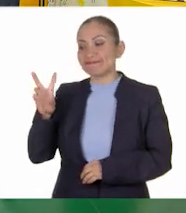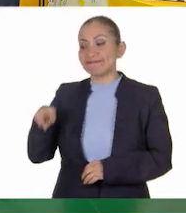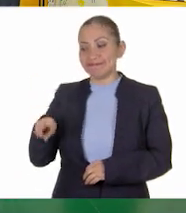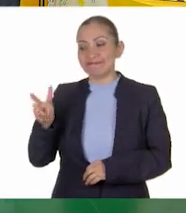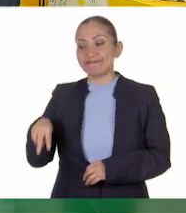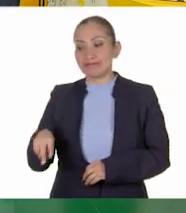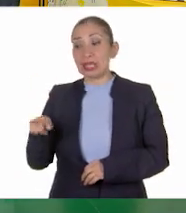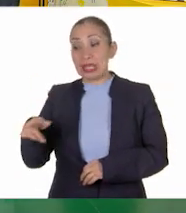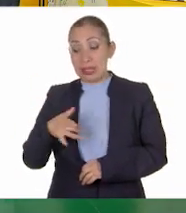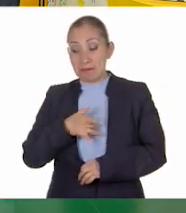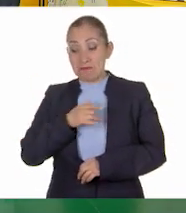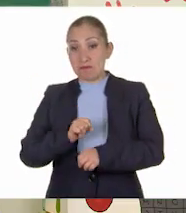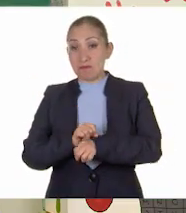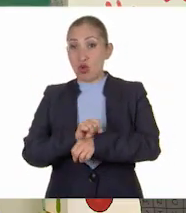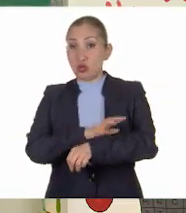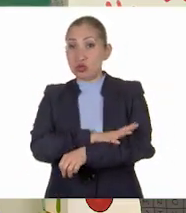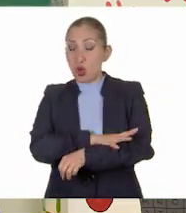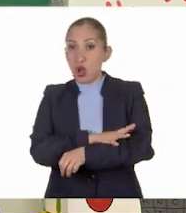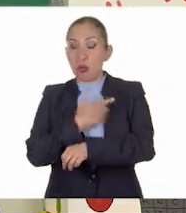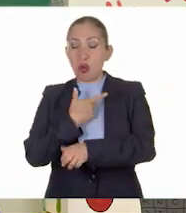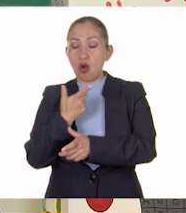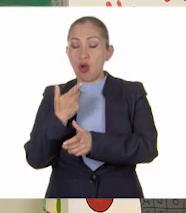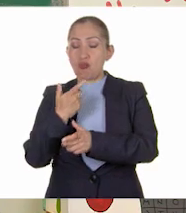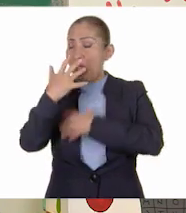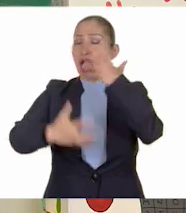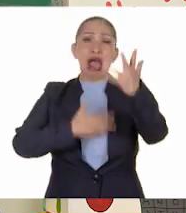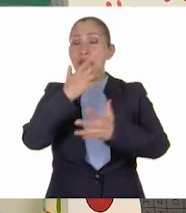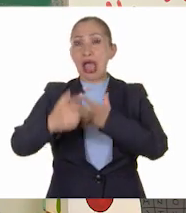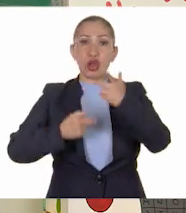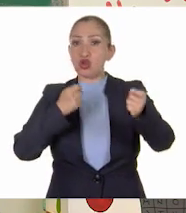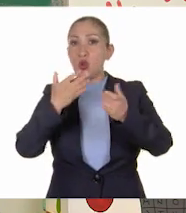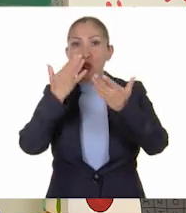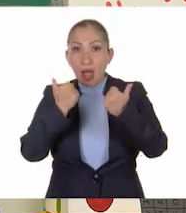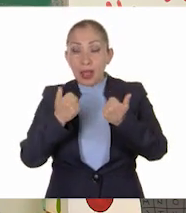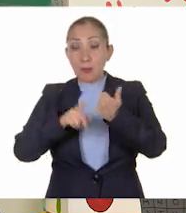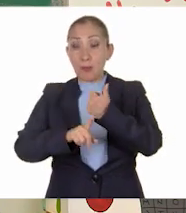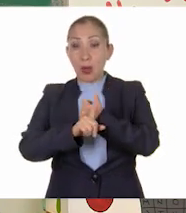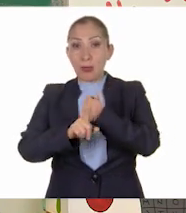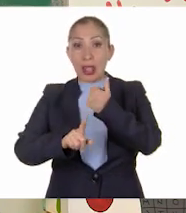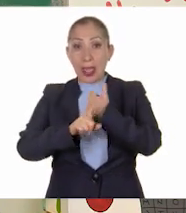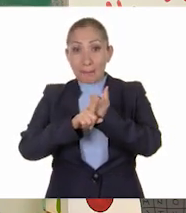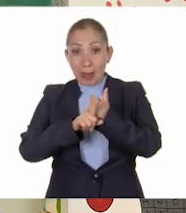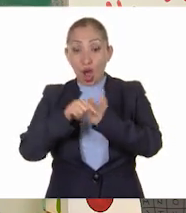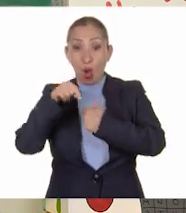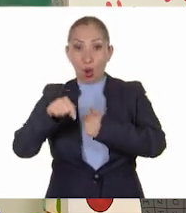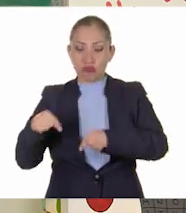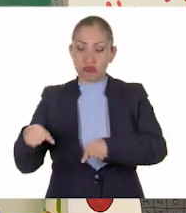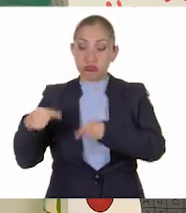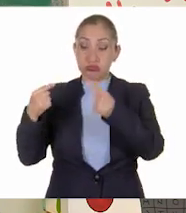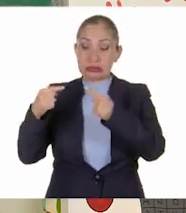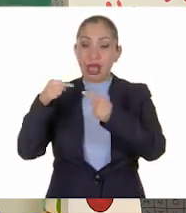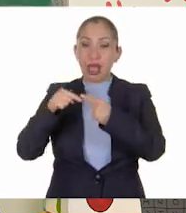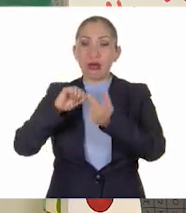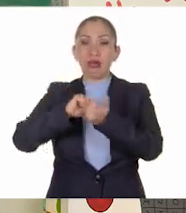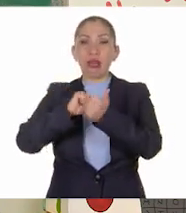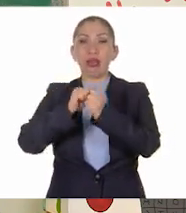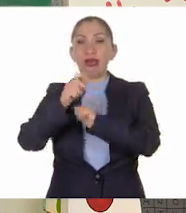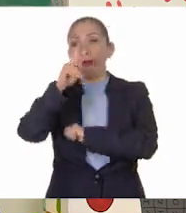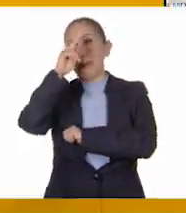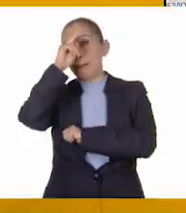Así es, Panchito. Las emociones se nos salen de control. Pueden hacer que nuestro problema o conflicto se vuelva